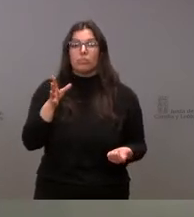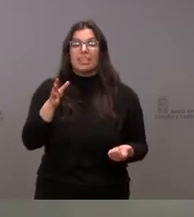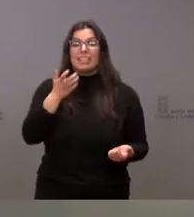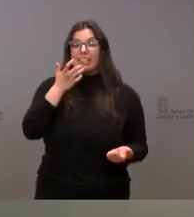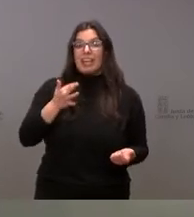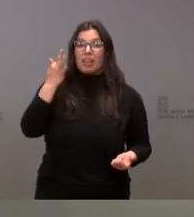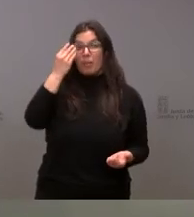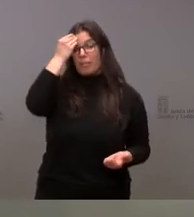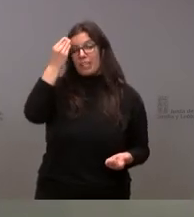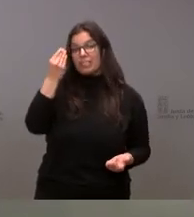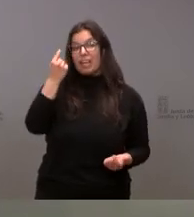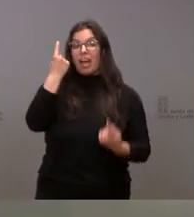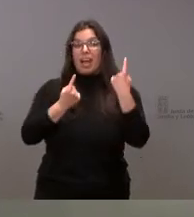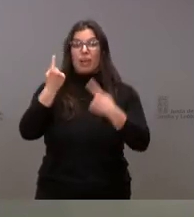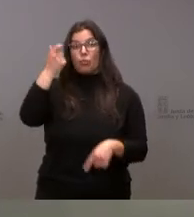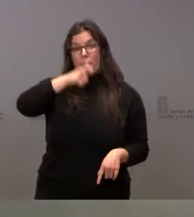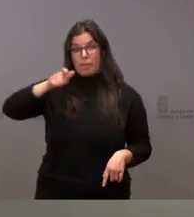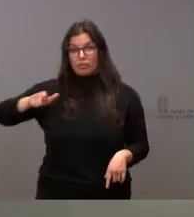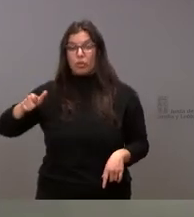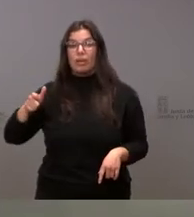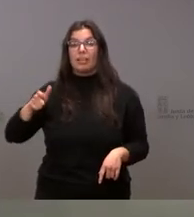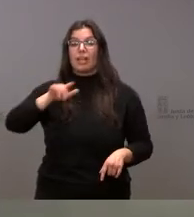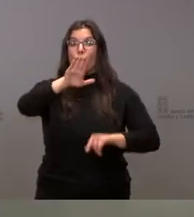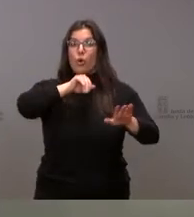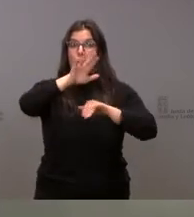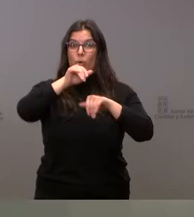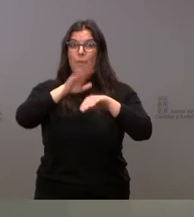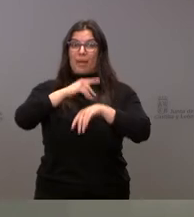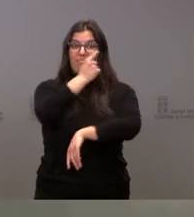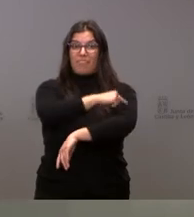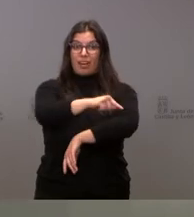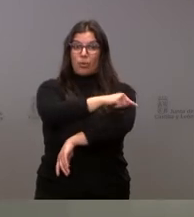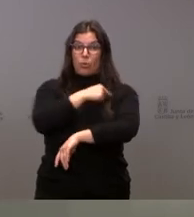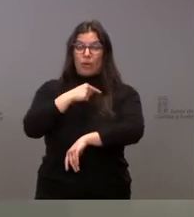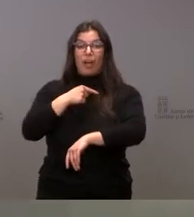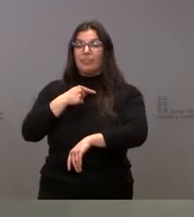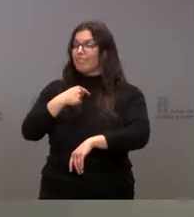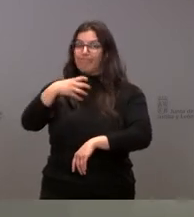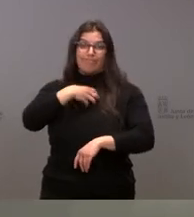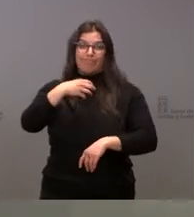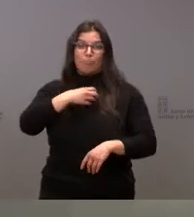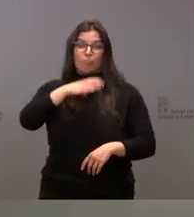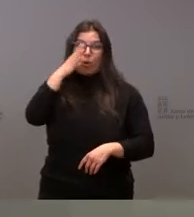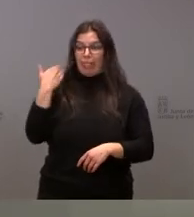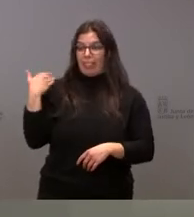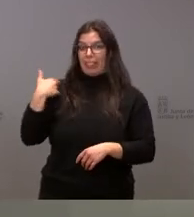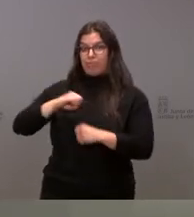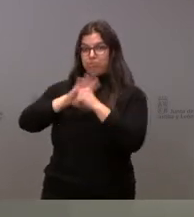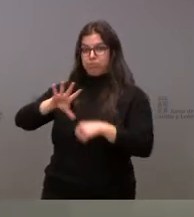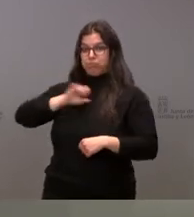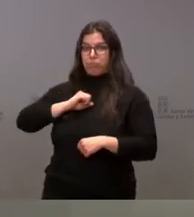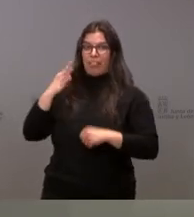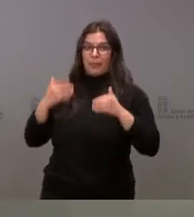en cuenta que algunas de las personas que han sido llamadas para su vacunación no han podido vacunarse por haber sufrido el COVID